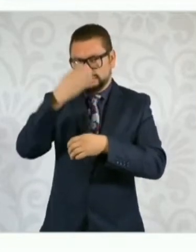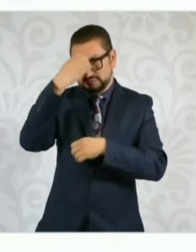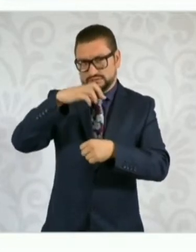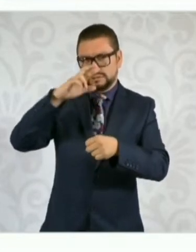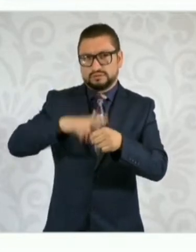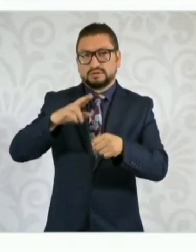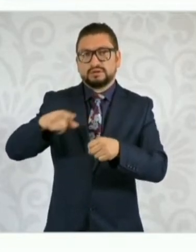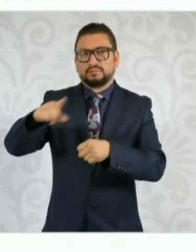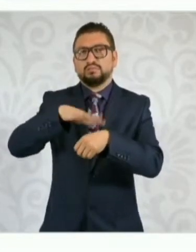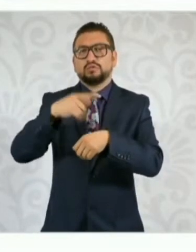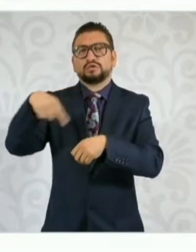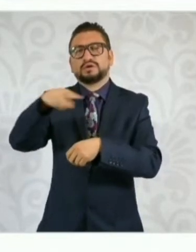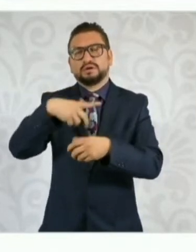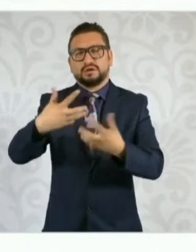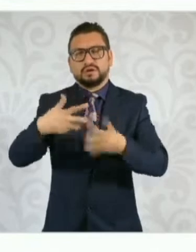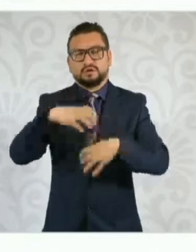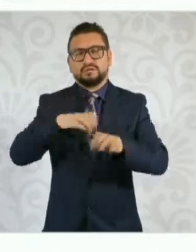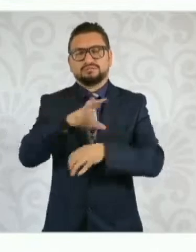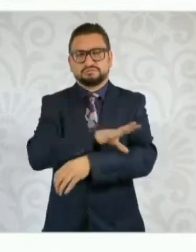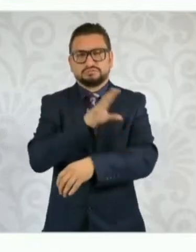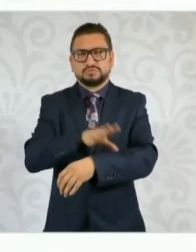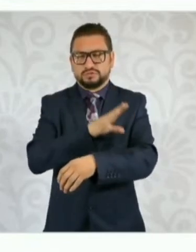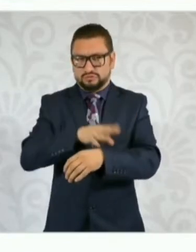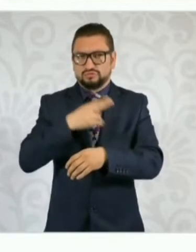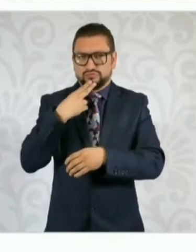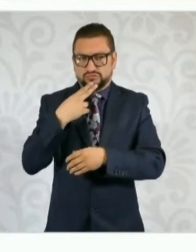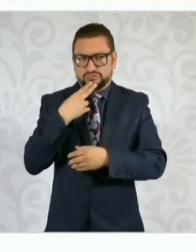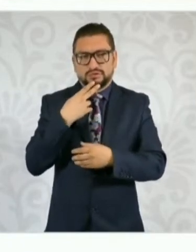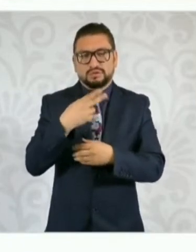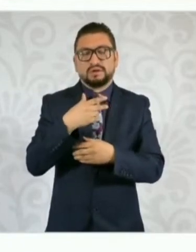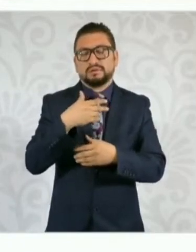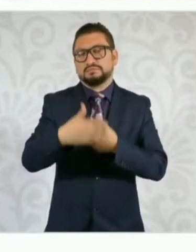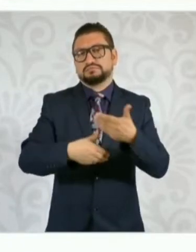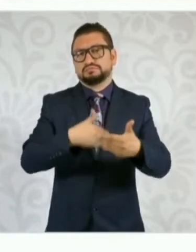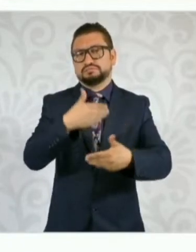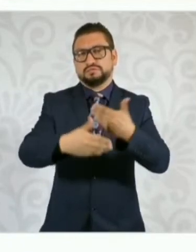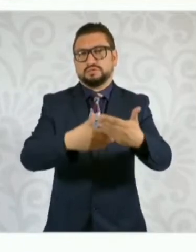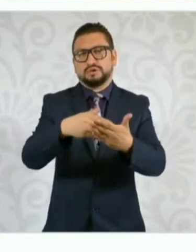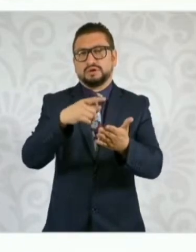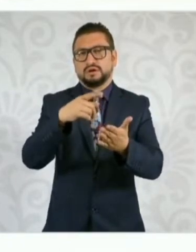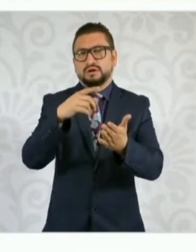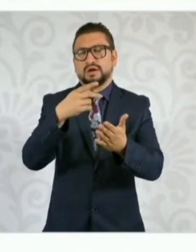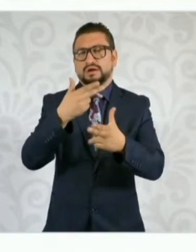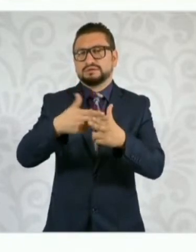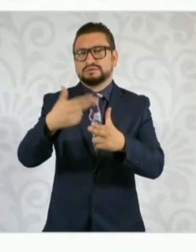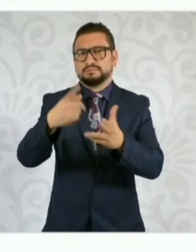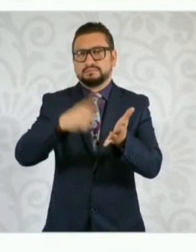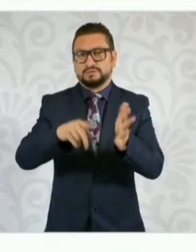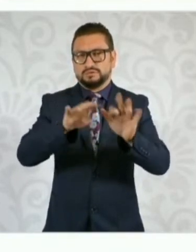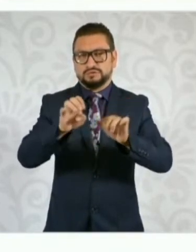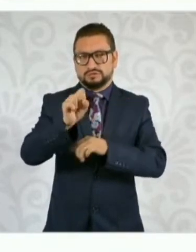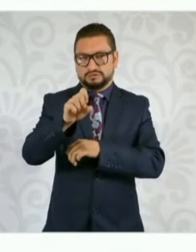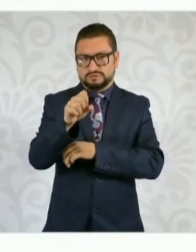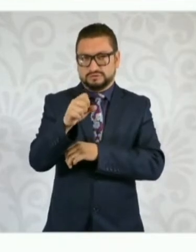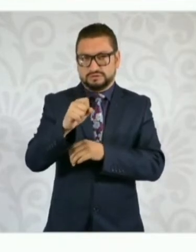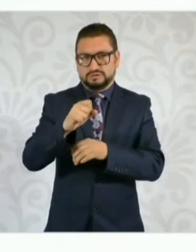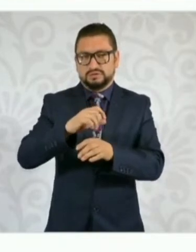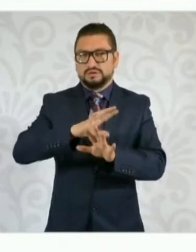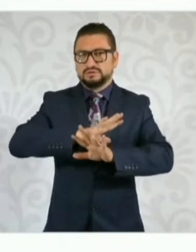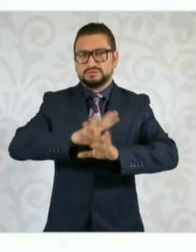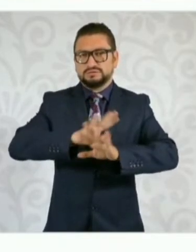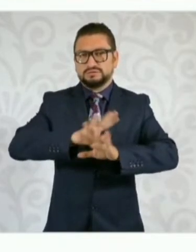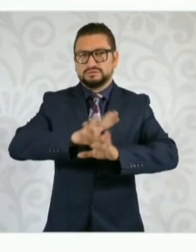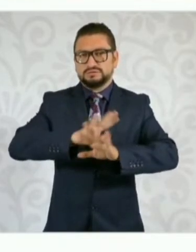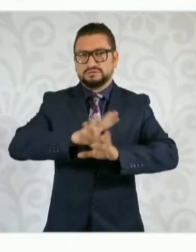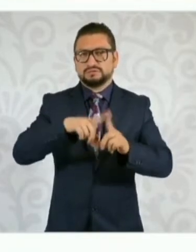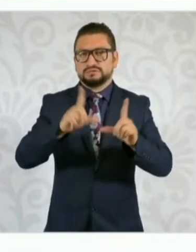venían prestando el servicio público, que este proceso culmina en 1960 con la nacionalización de la